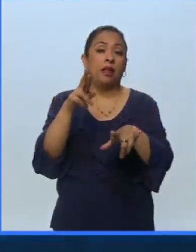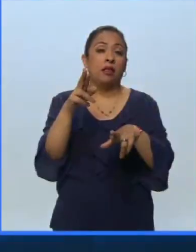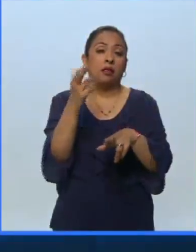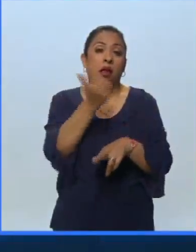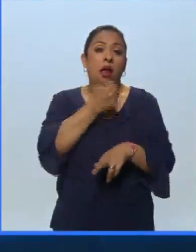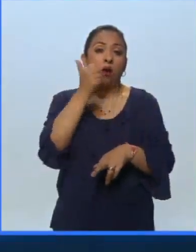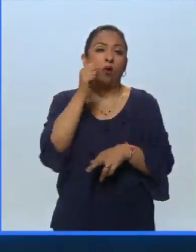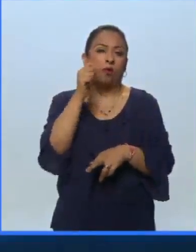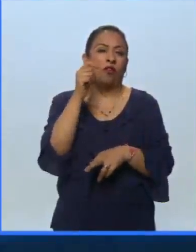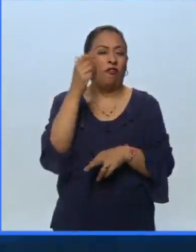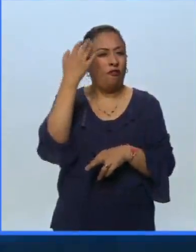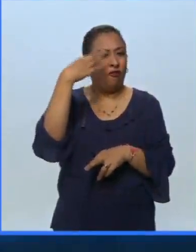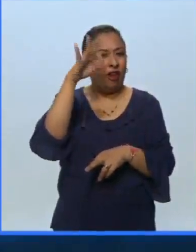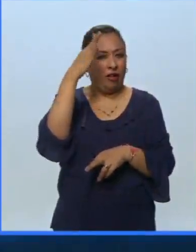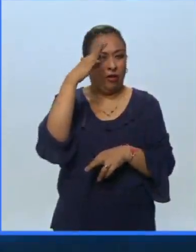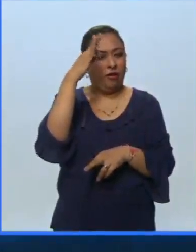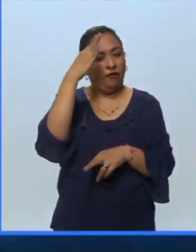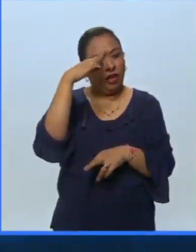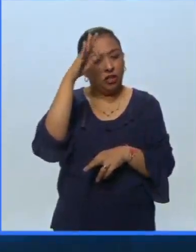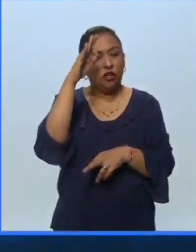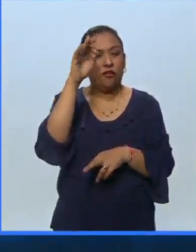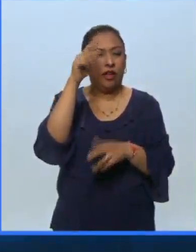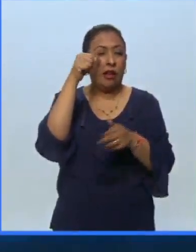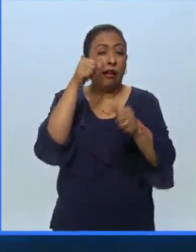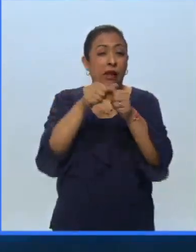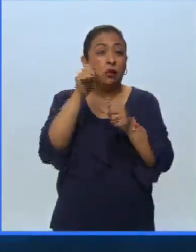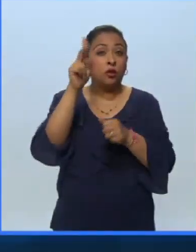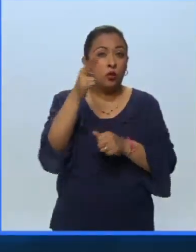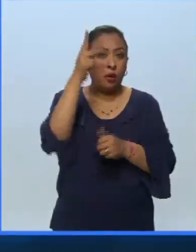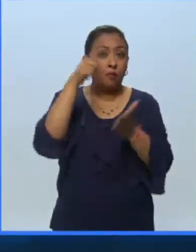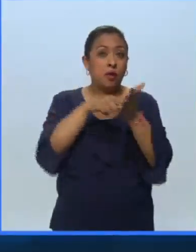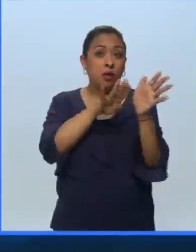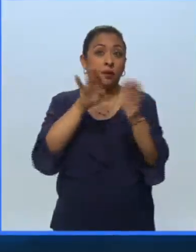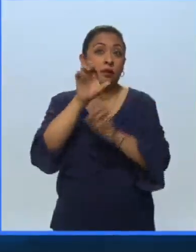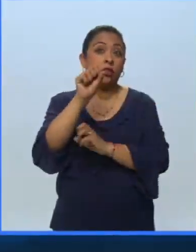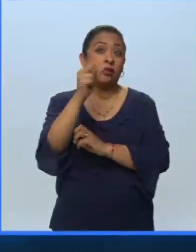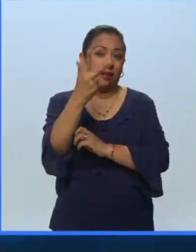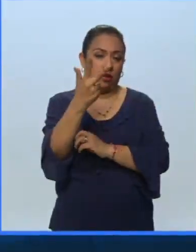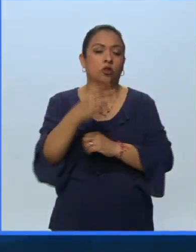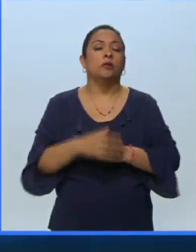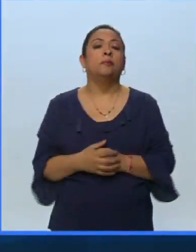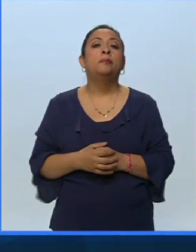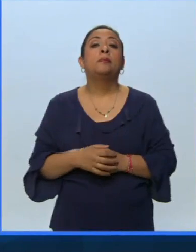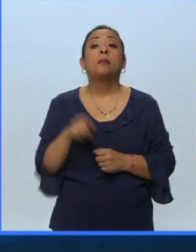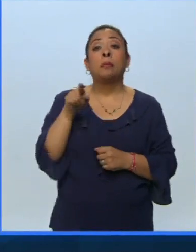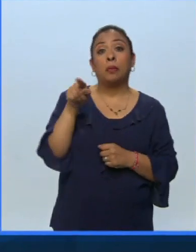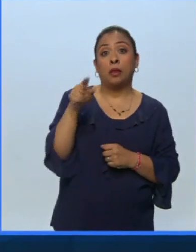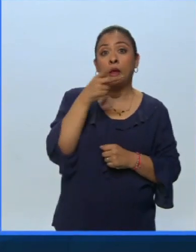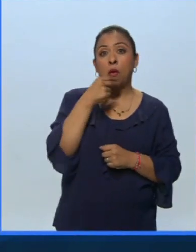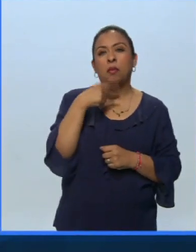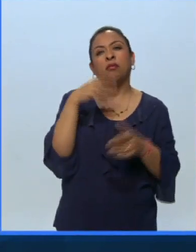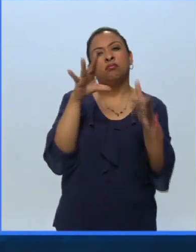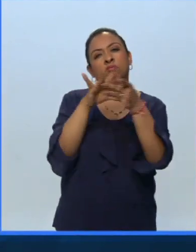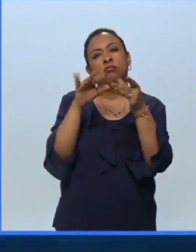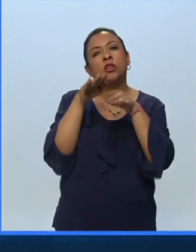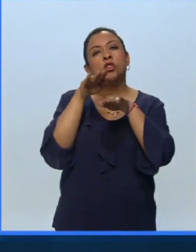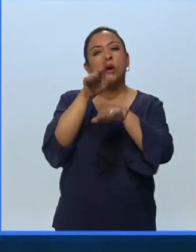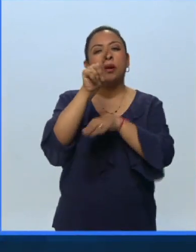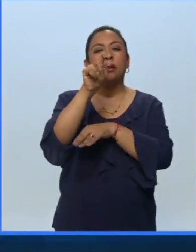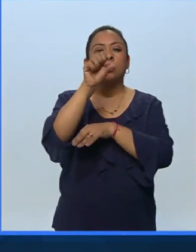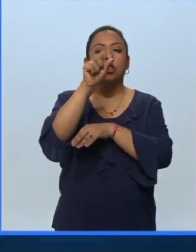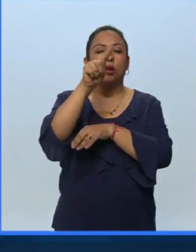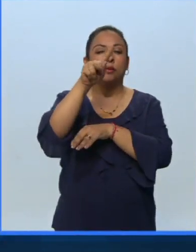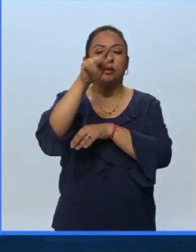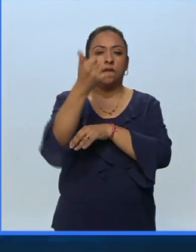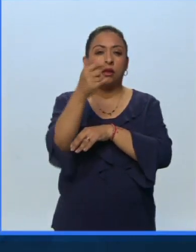por la Facultad de Filosofía y Letras de la UNAM en 1968 él habló sobre Trotsky en